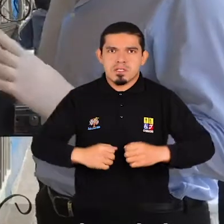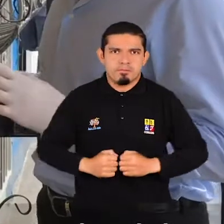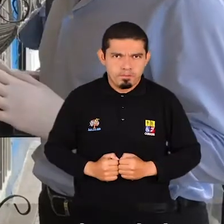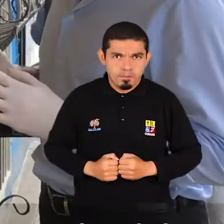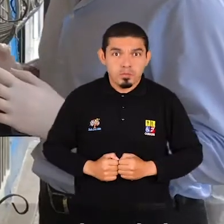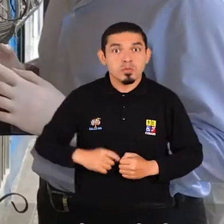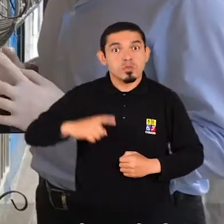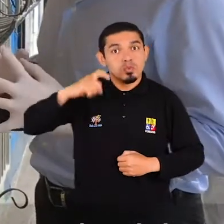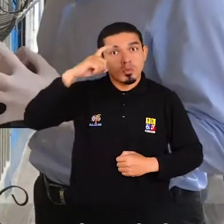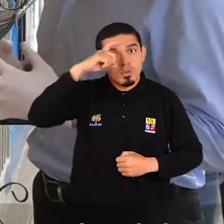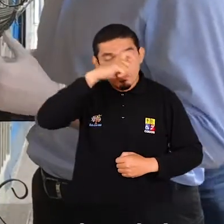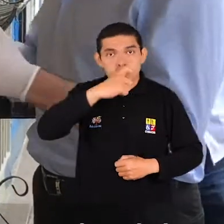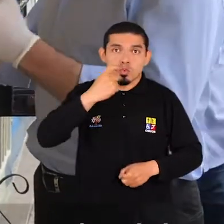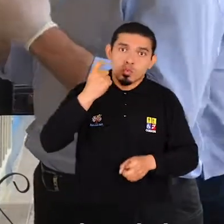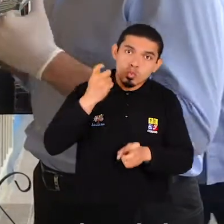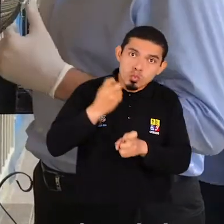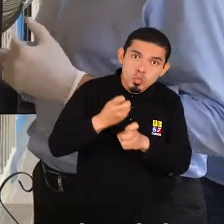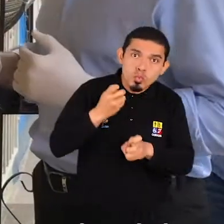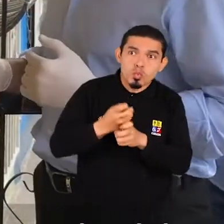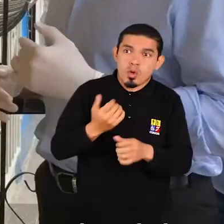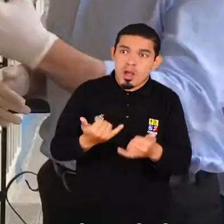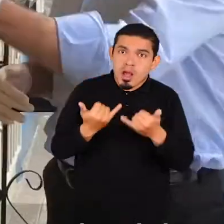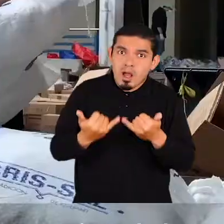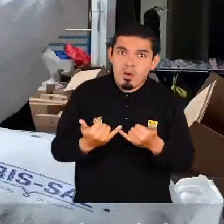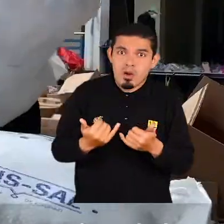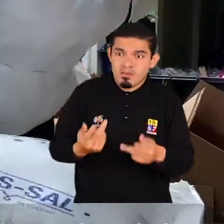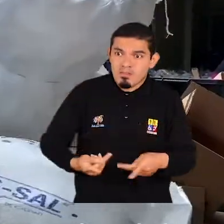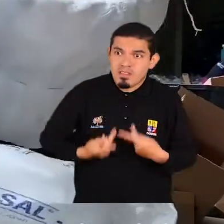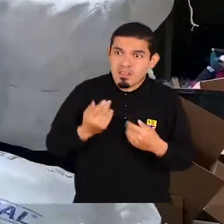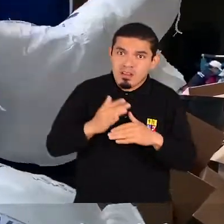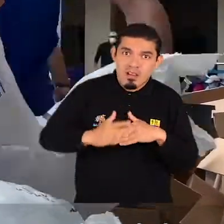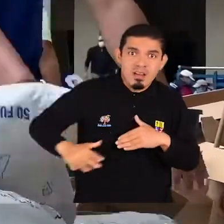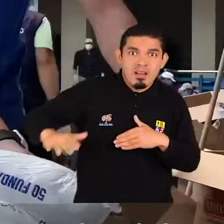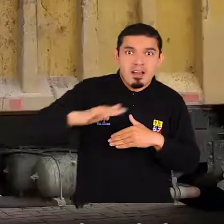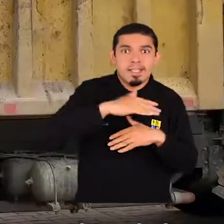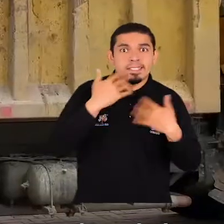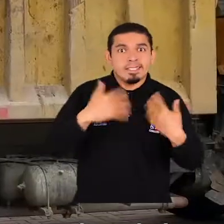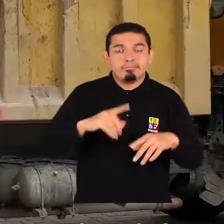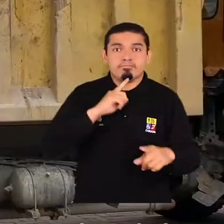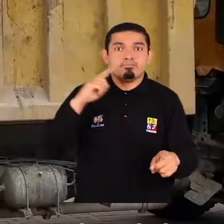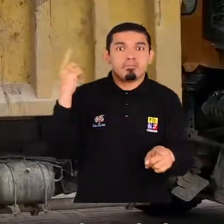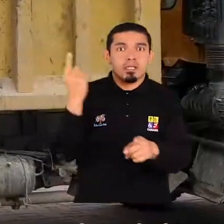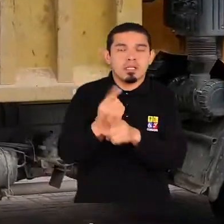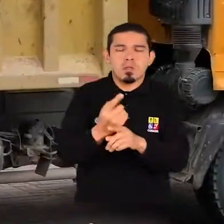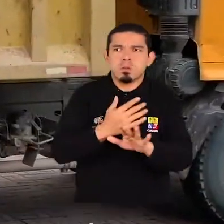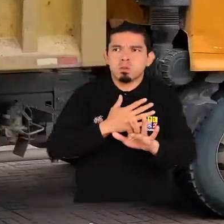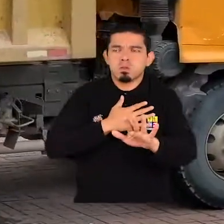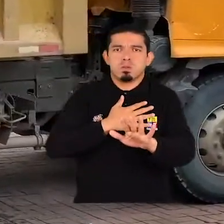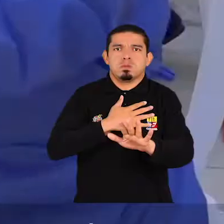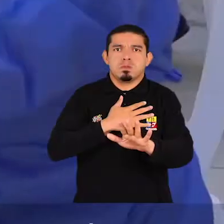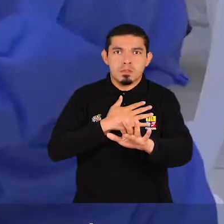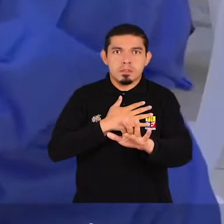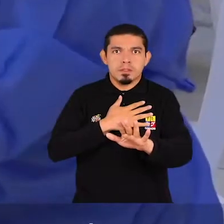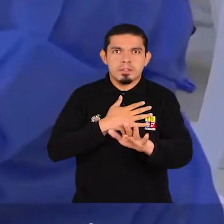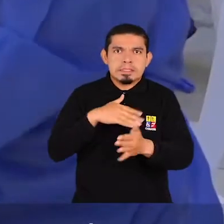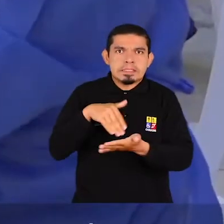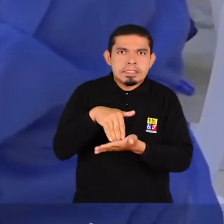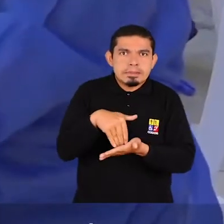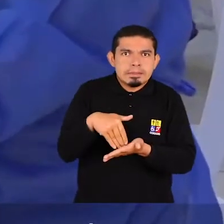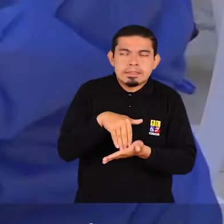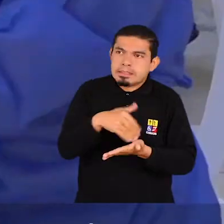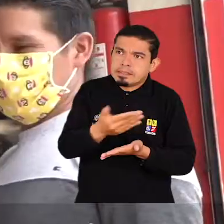Épocas duras, como la que nos está tocando vivir, nos hacen ver la realidad tal como es, nuestra fragilidad,